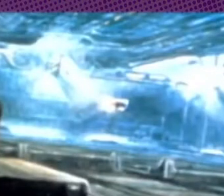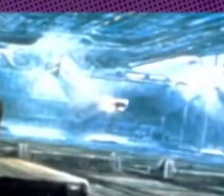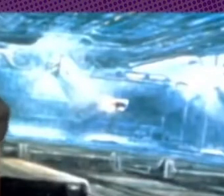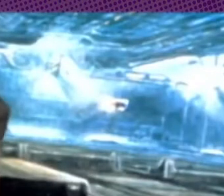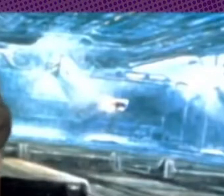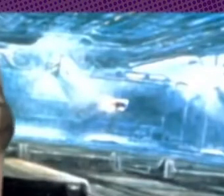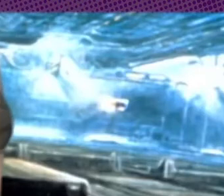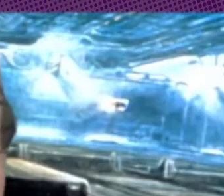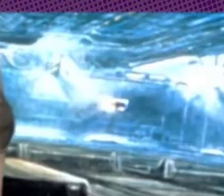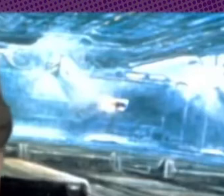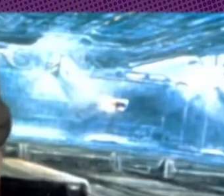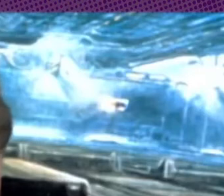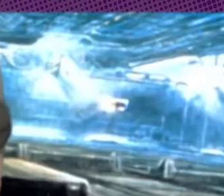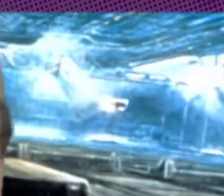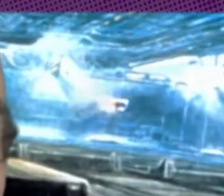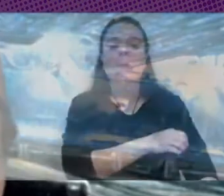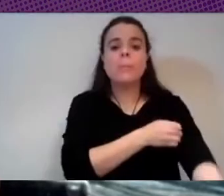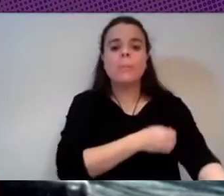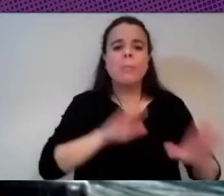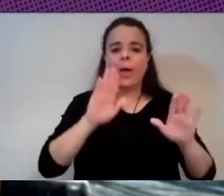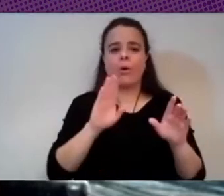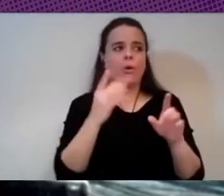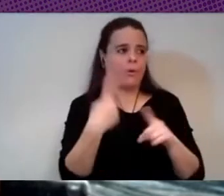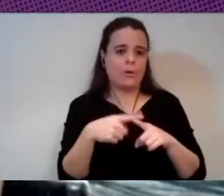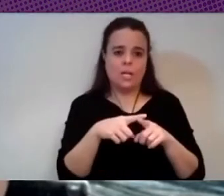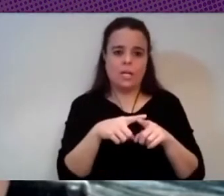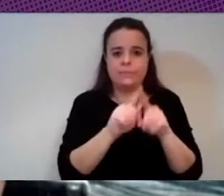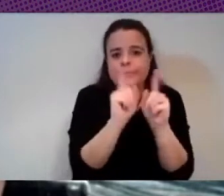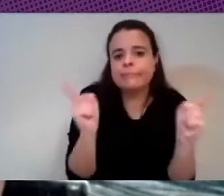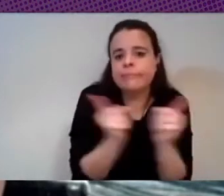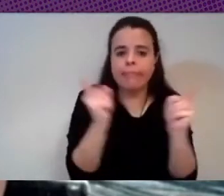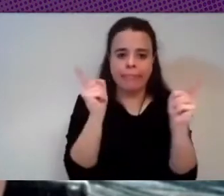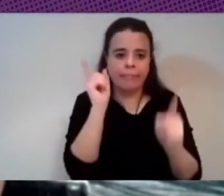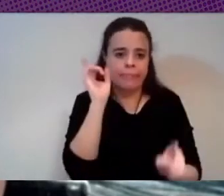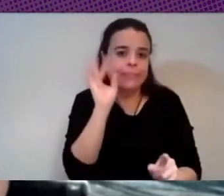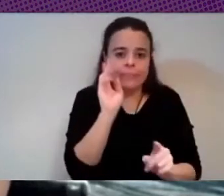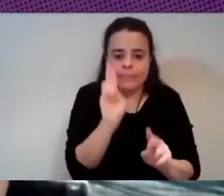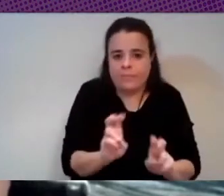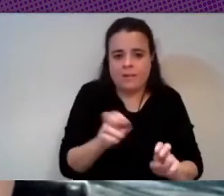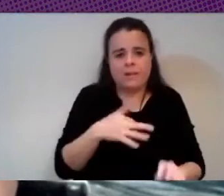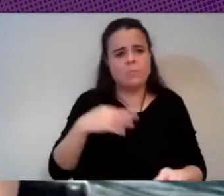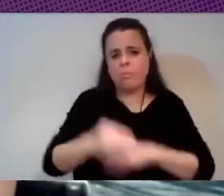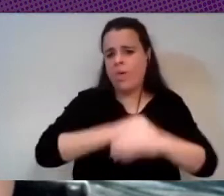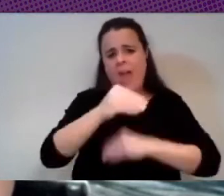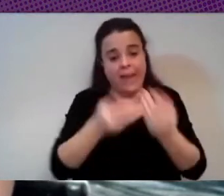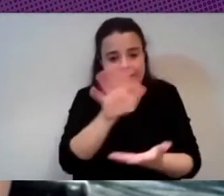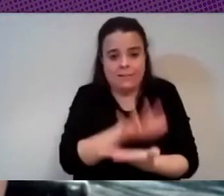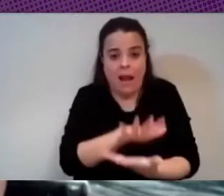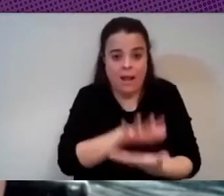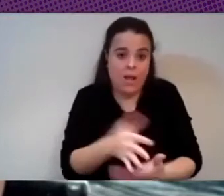hay un montón de micro intervenciones cuestiones y tal que se pueden hacer tranquilamente y mucho más efectivamente